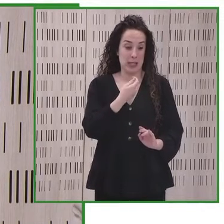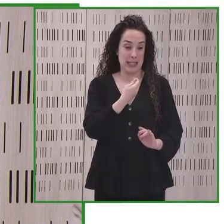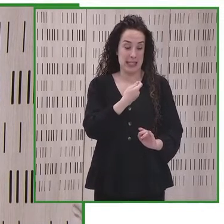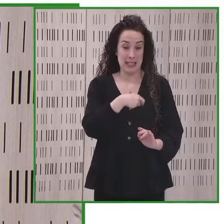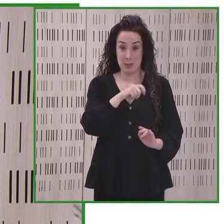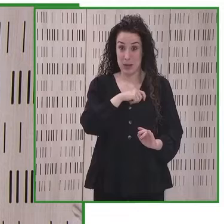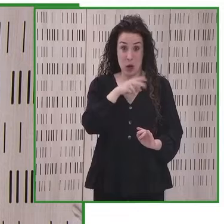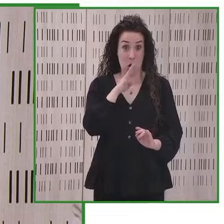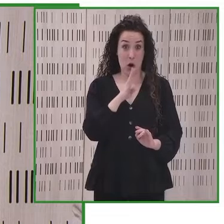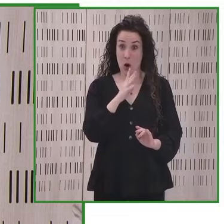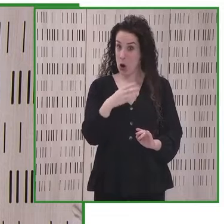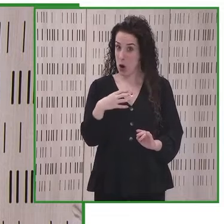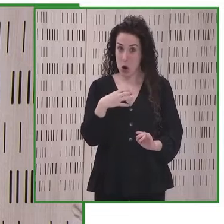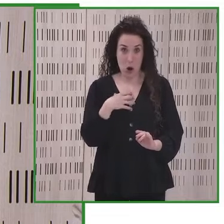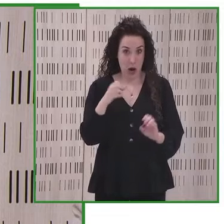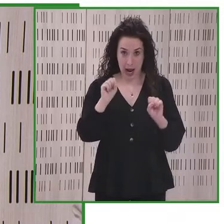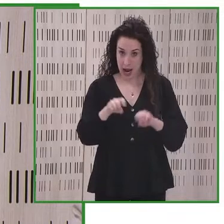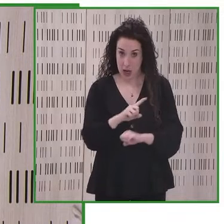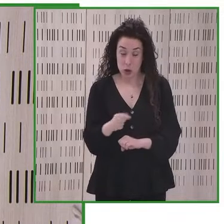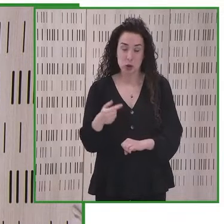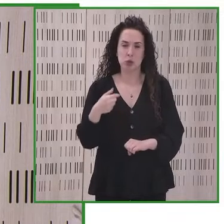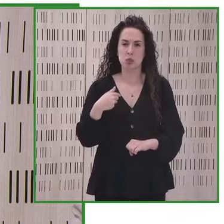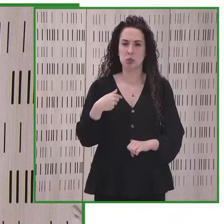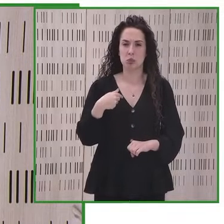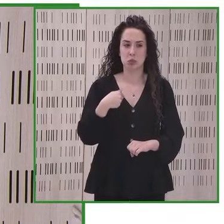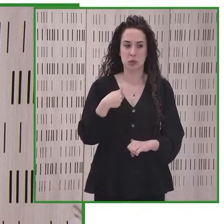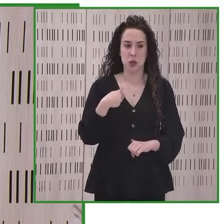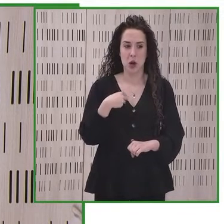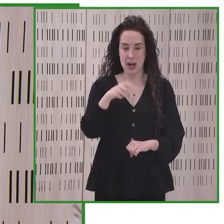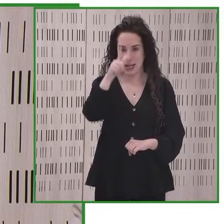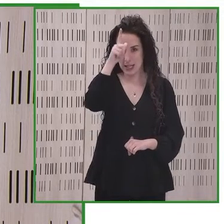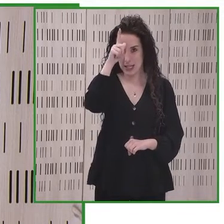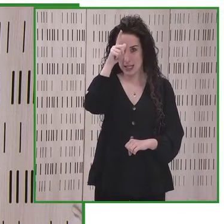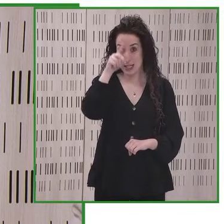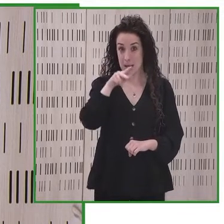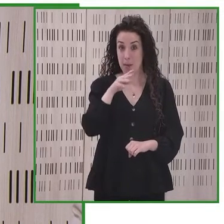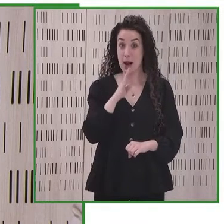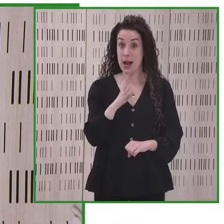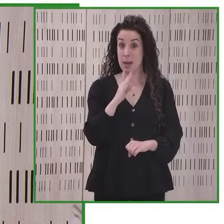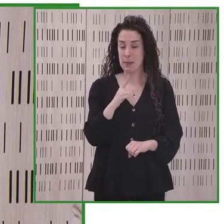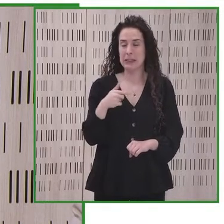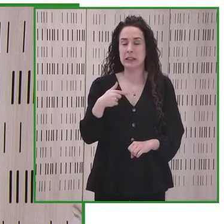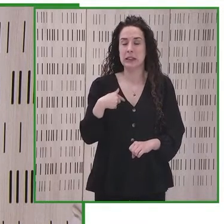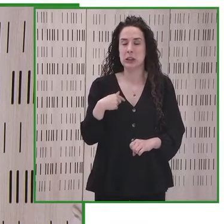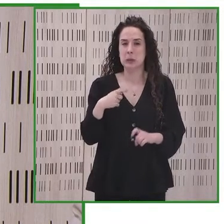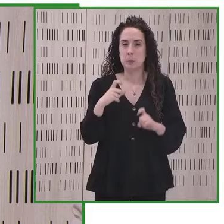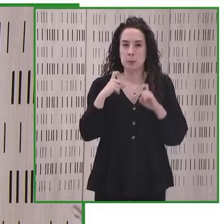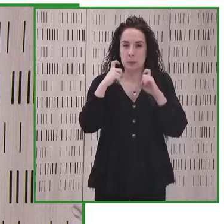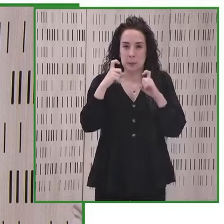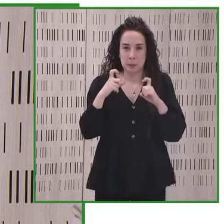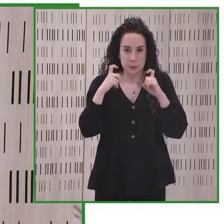Desafortunadamente el español no es mi lengua materna, el alemán es mi lengua materna.